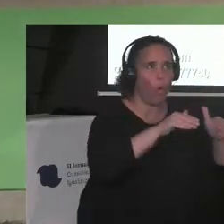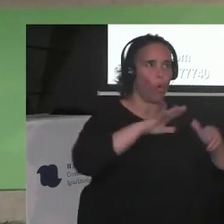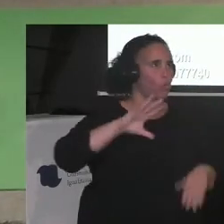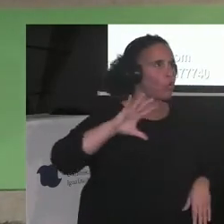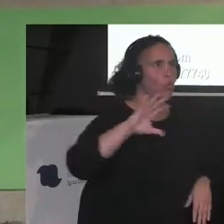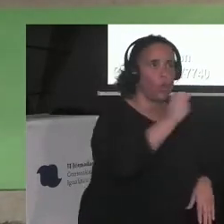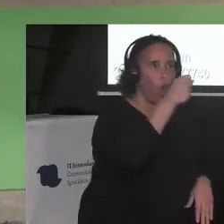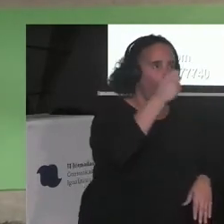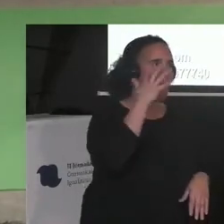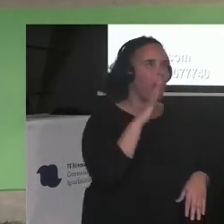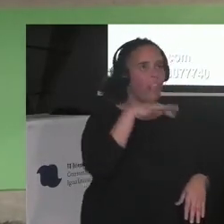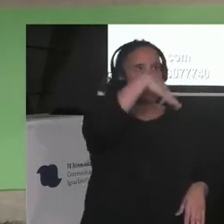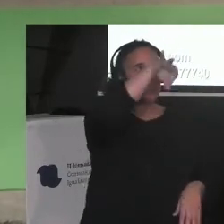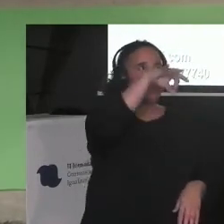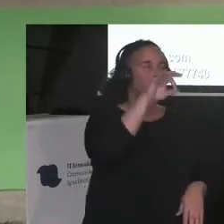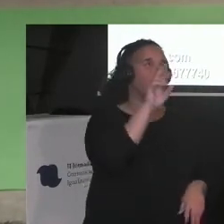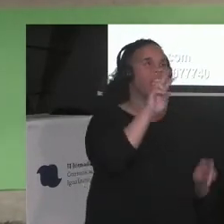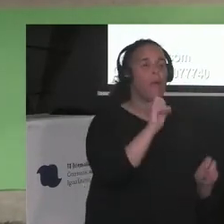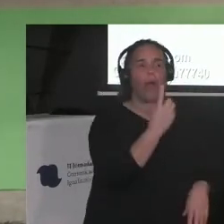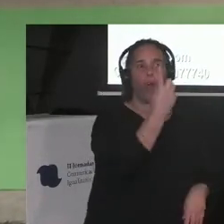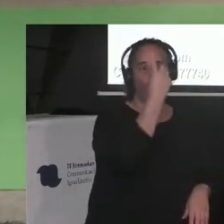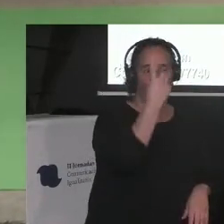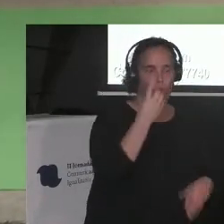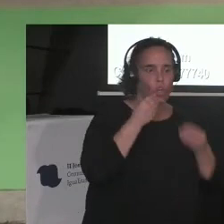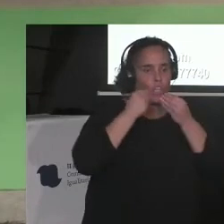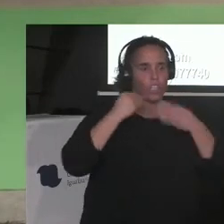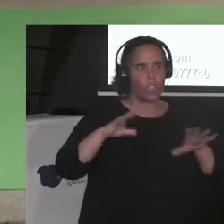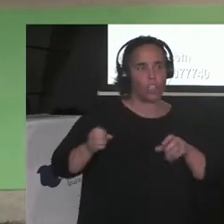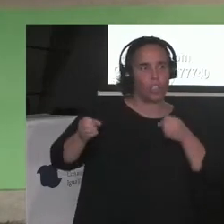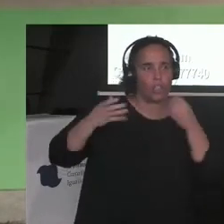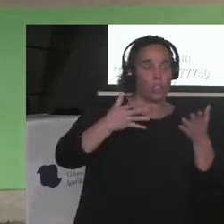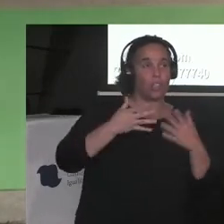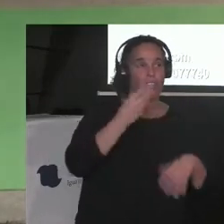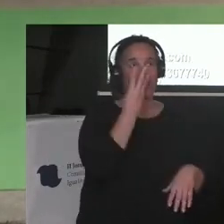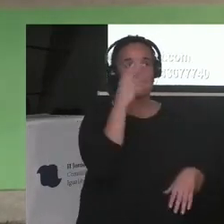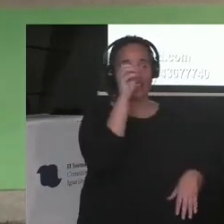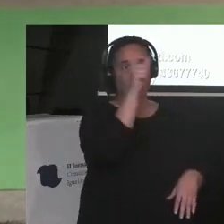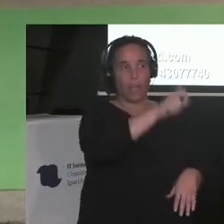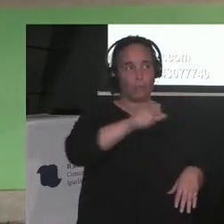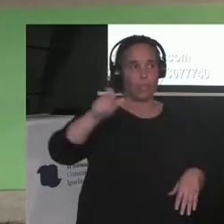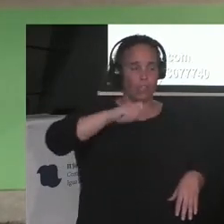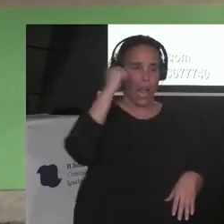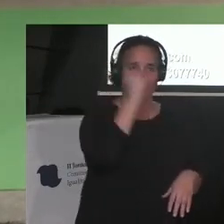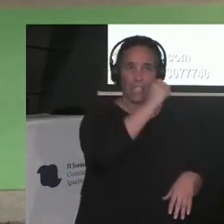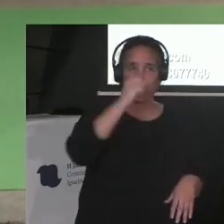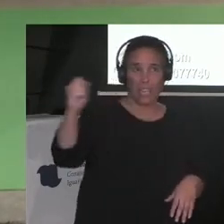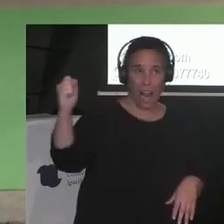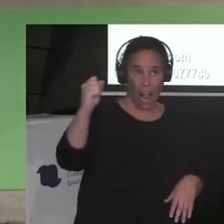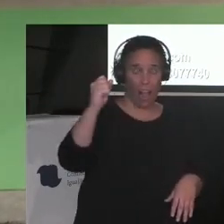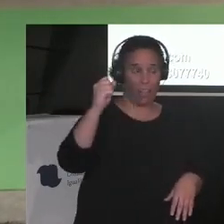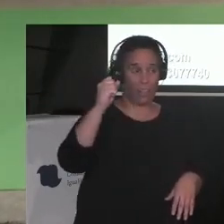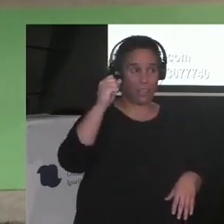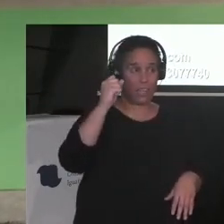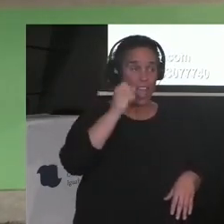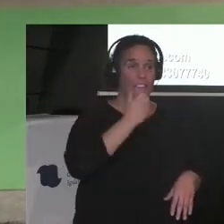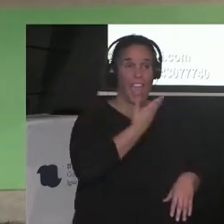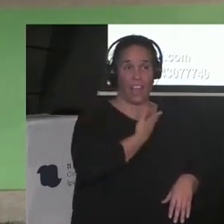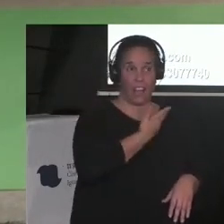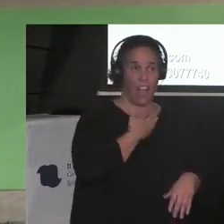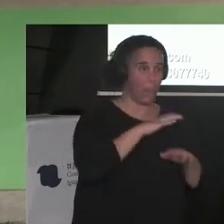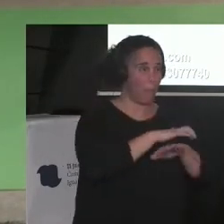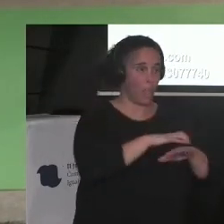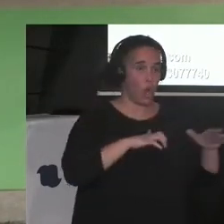La historia se cuenta sola con una treintena de periodistas asesinados en Gaza, la mayoría de árabes,